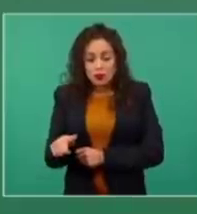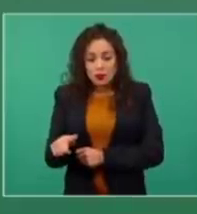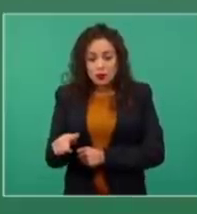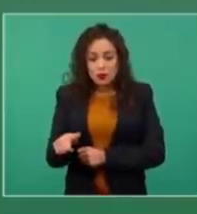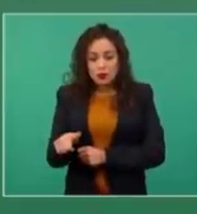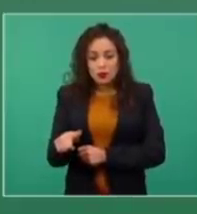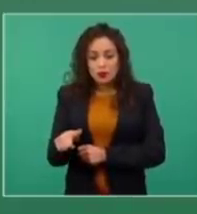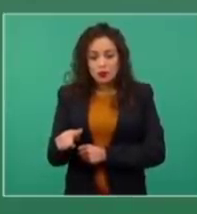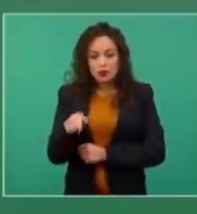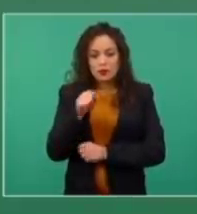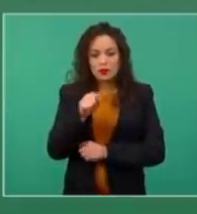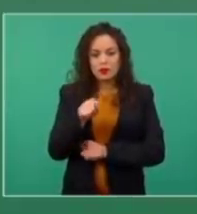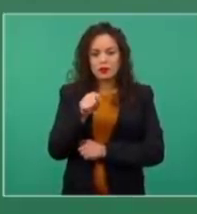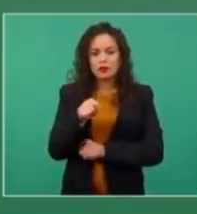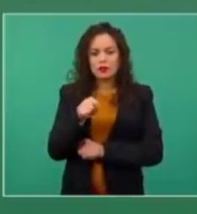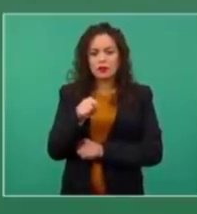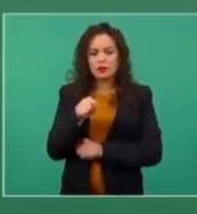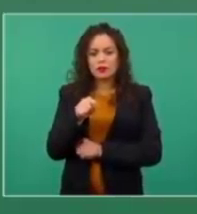el Puebla.